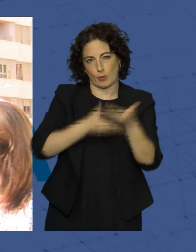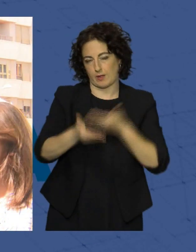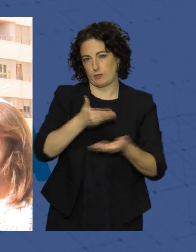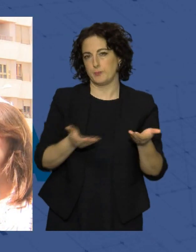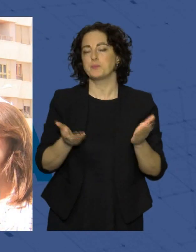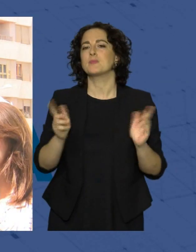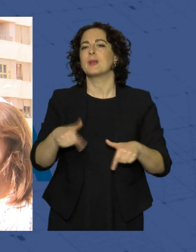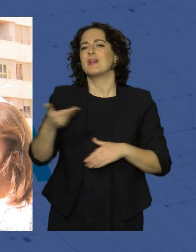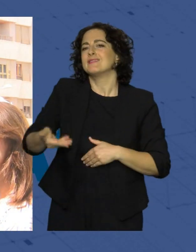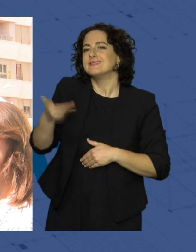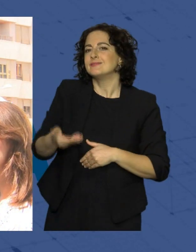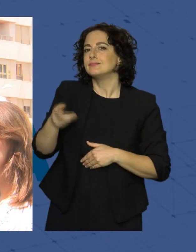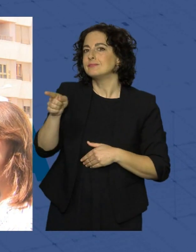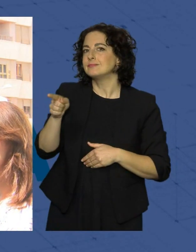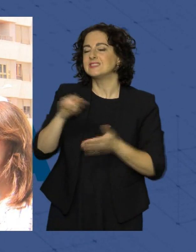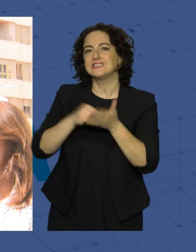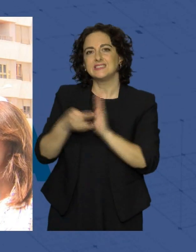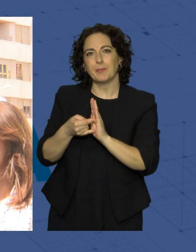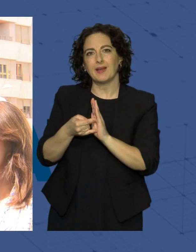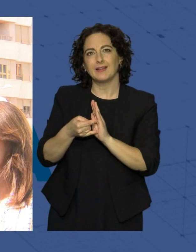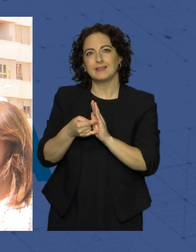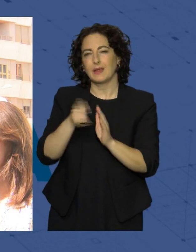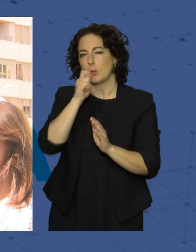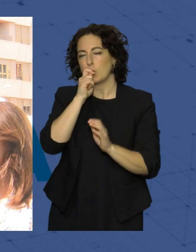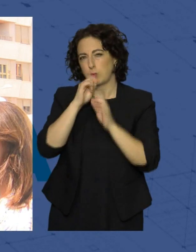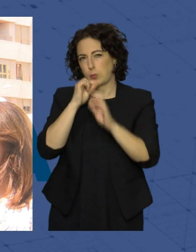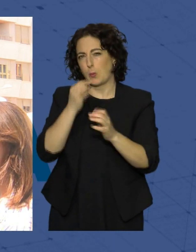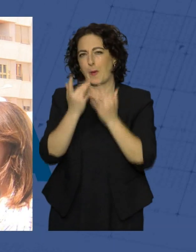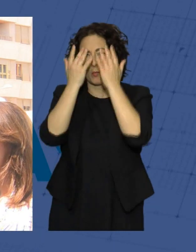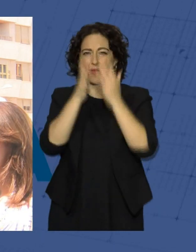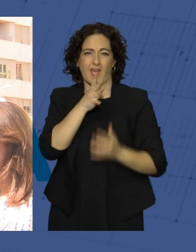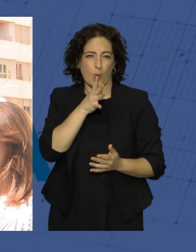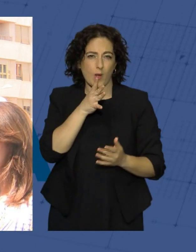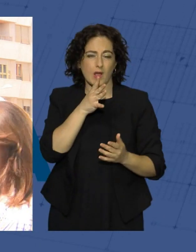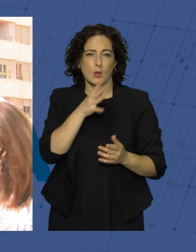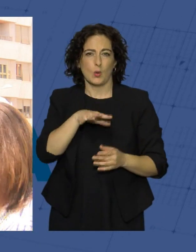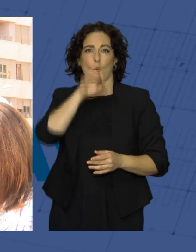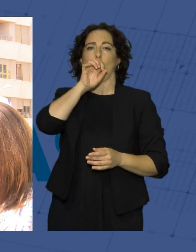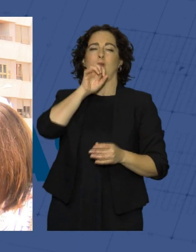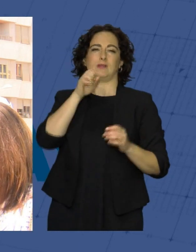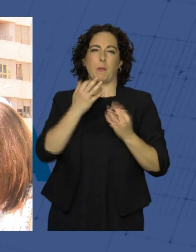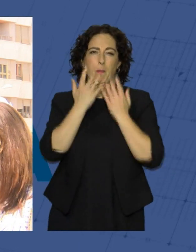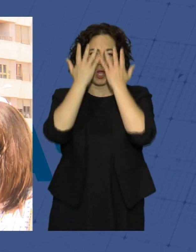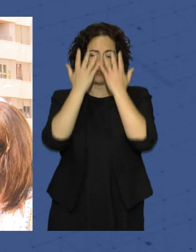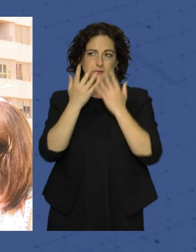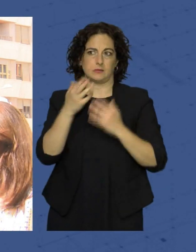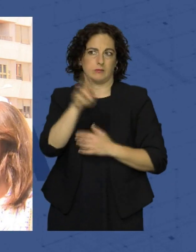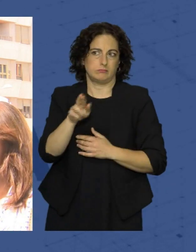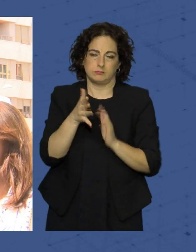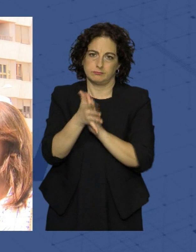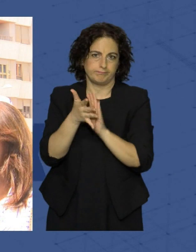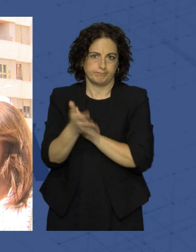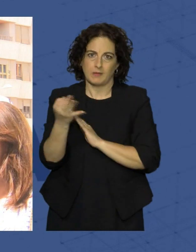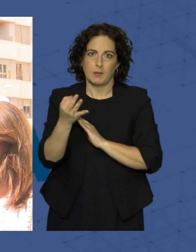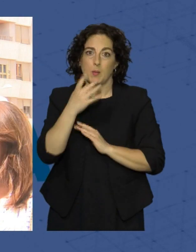de incidir en esta serie de sistemas de vapor de agua, de sistemas de absorción de estos vapores, porque pueden